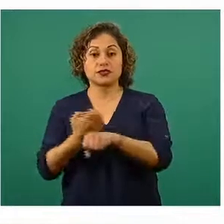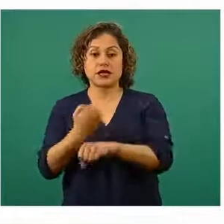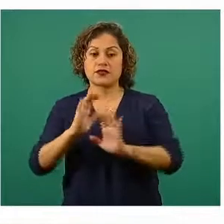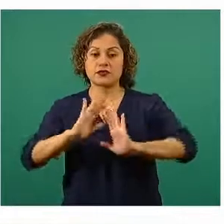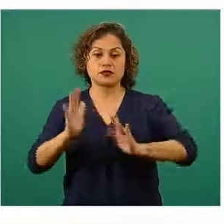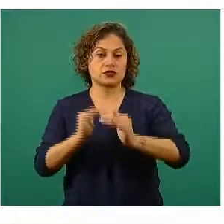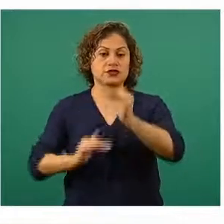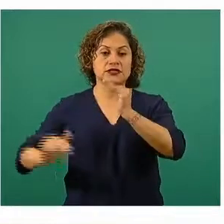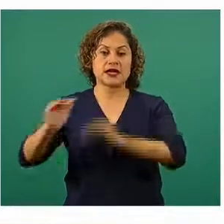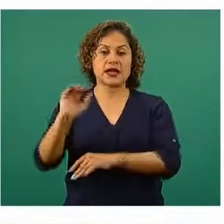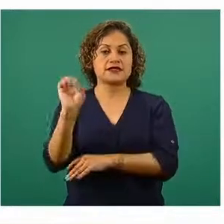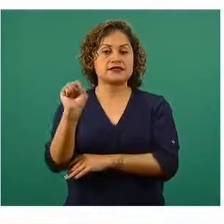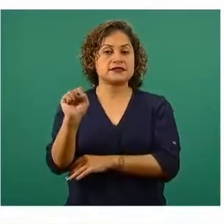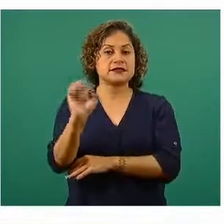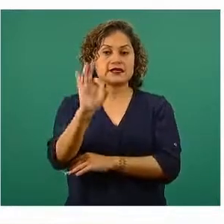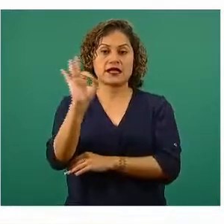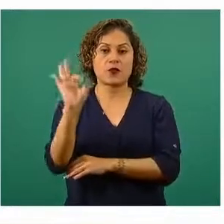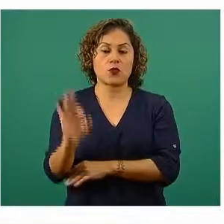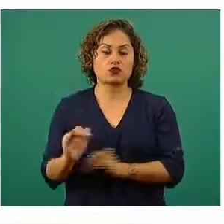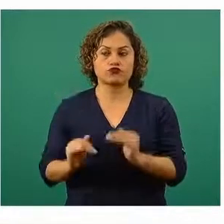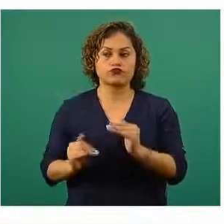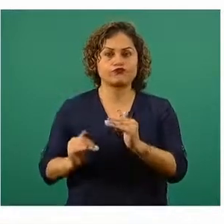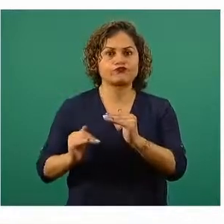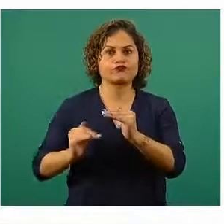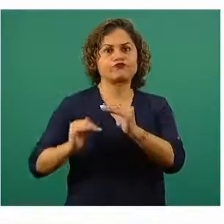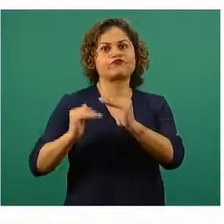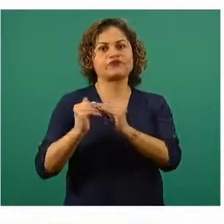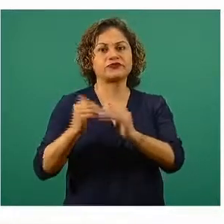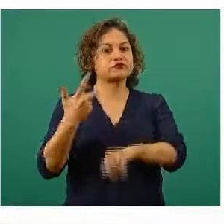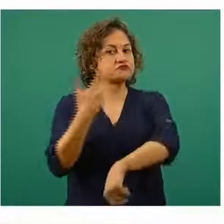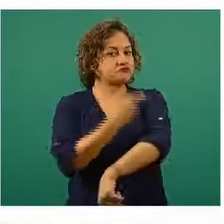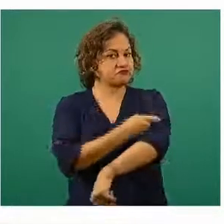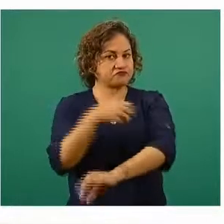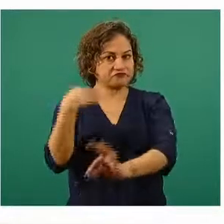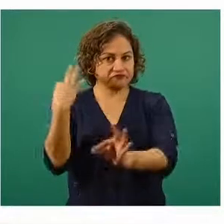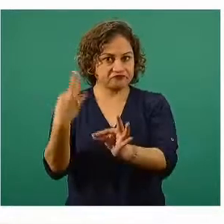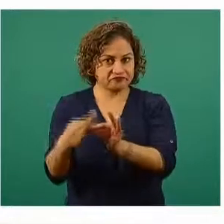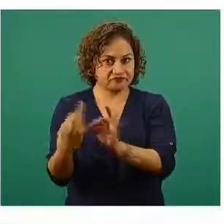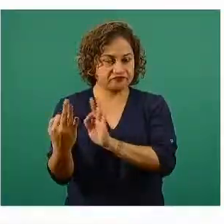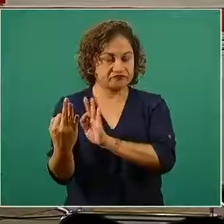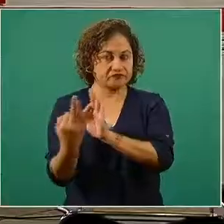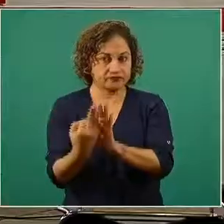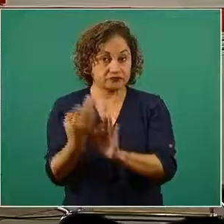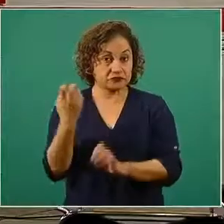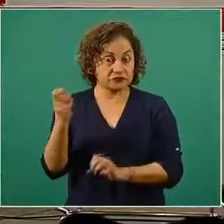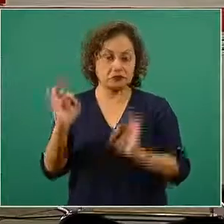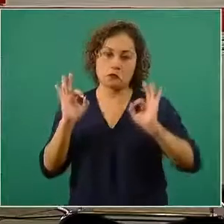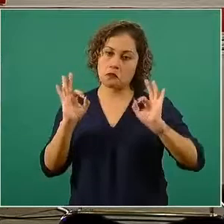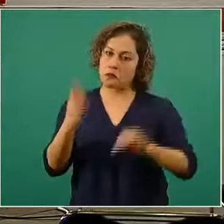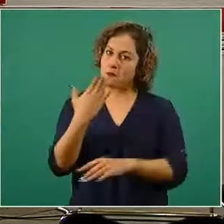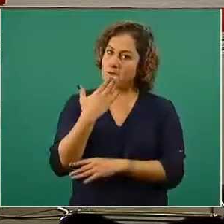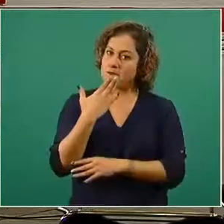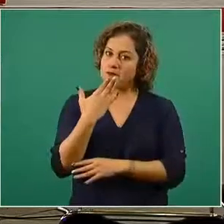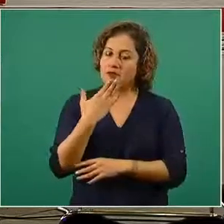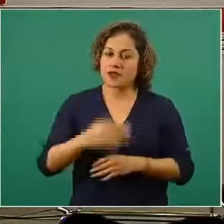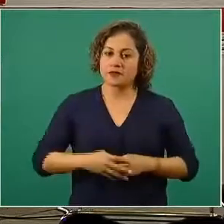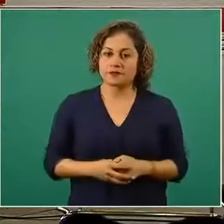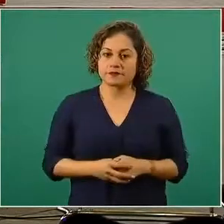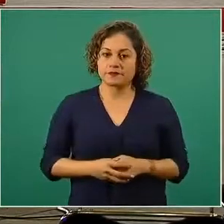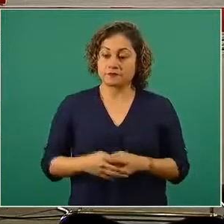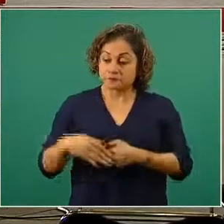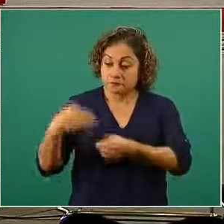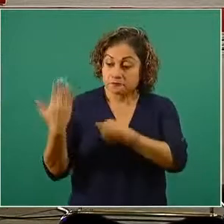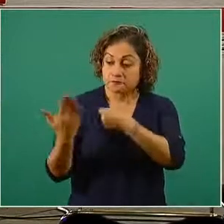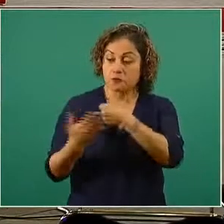% y prácticamente todas acercándose a la mitad. Entonces esto es un buen avance porque quiere decir que durante esta semana